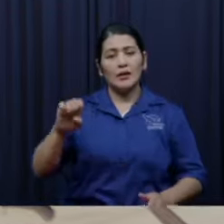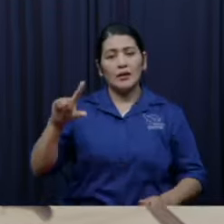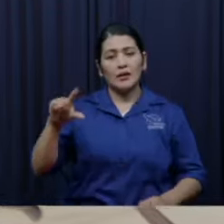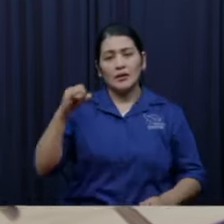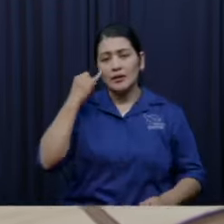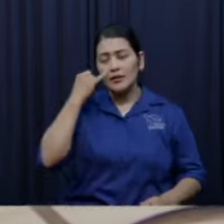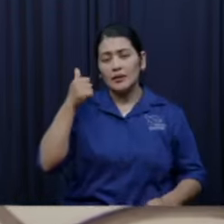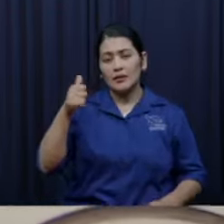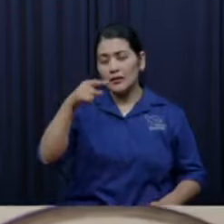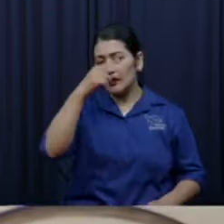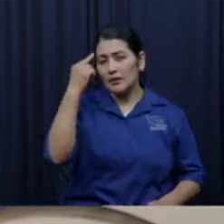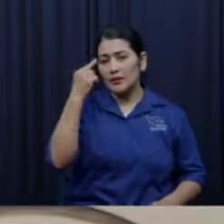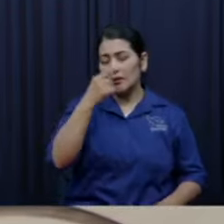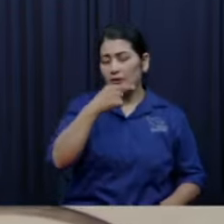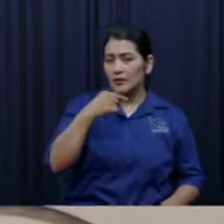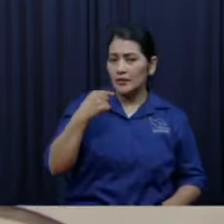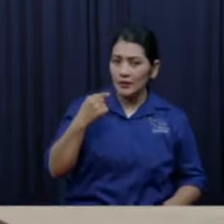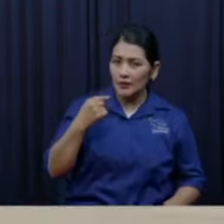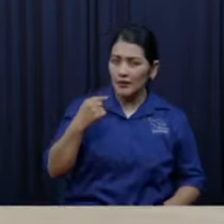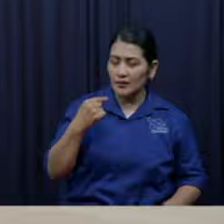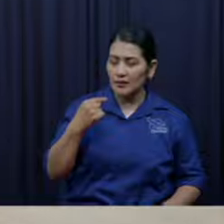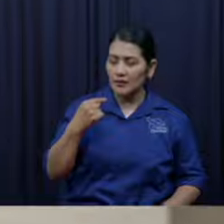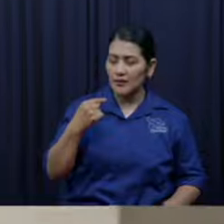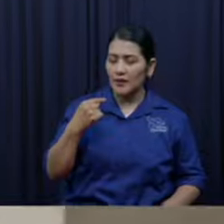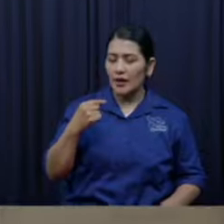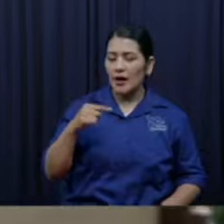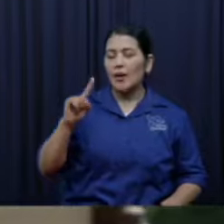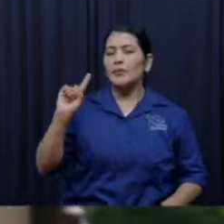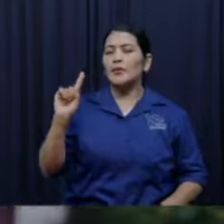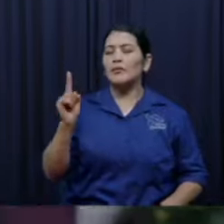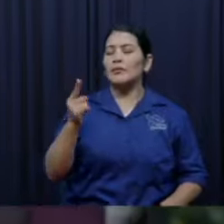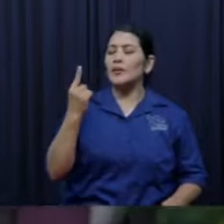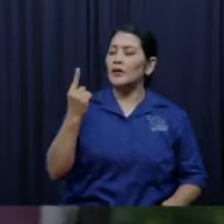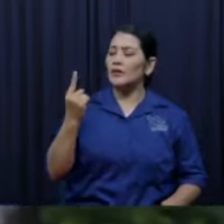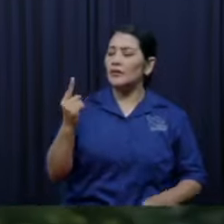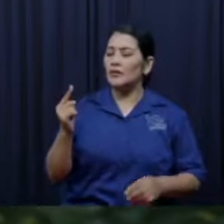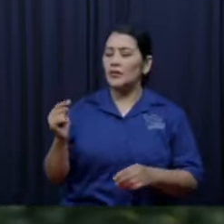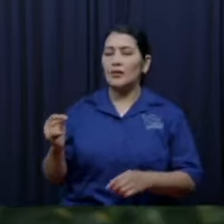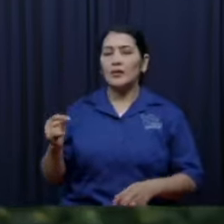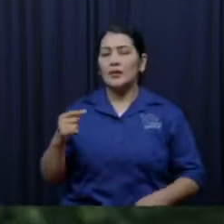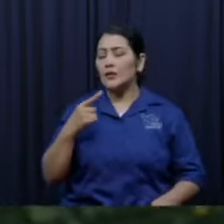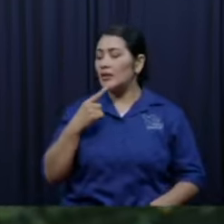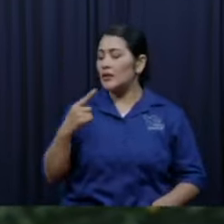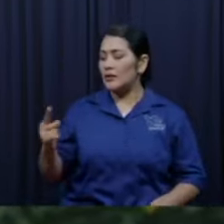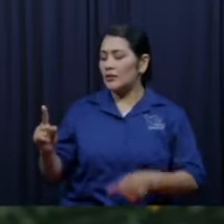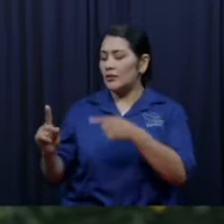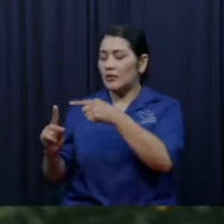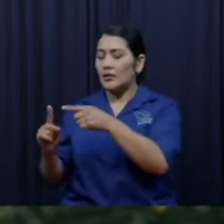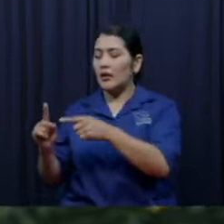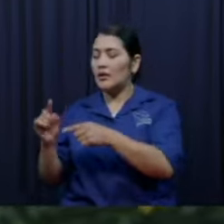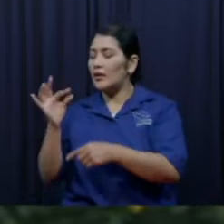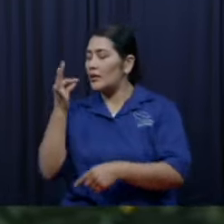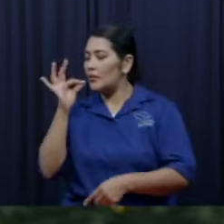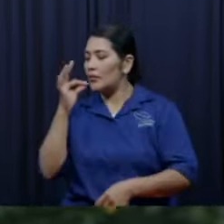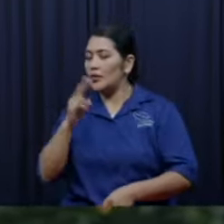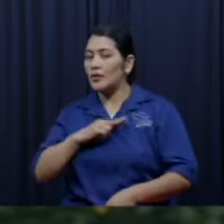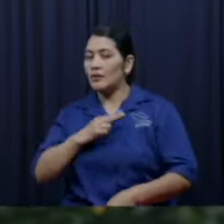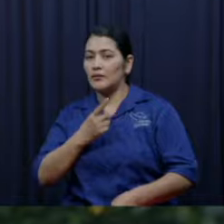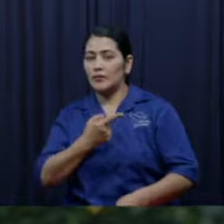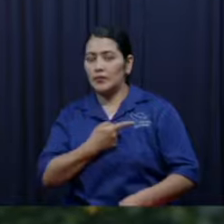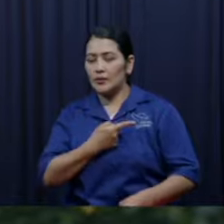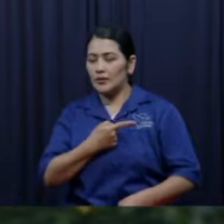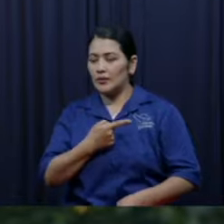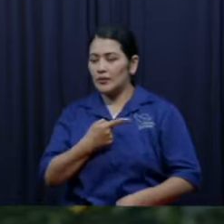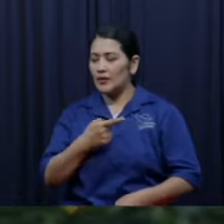y él dijo vamos a y dio una enseñanza de de la ofrenda dijo vamos a